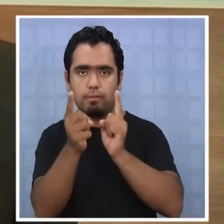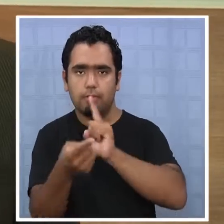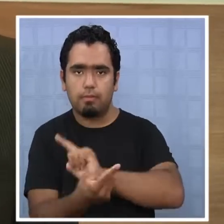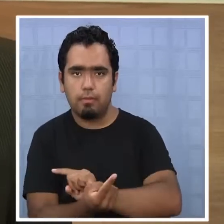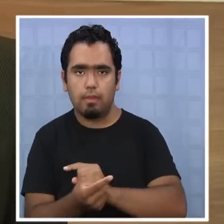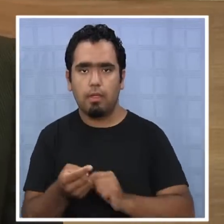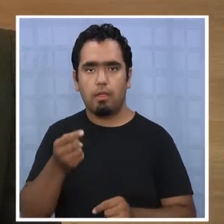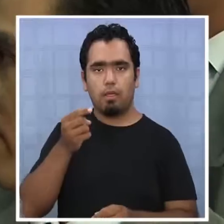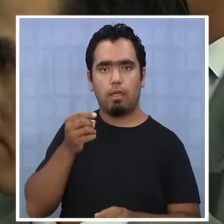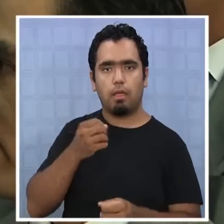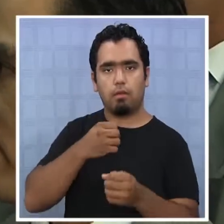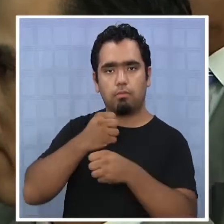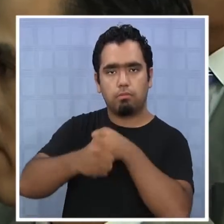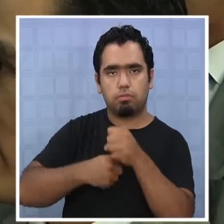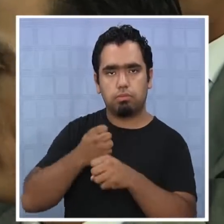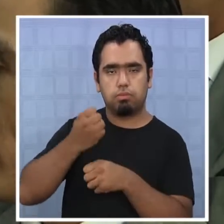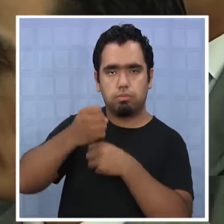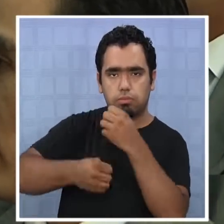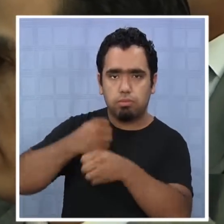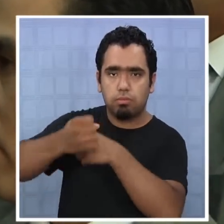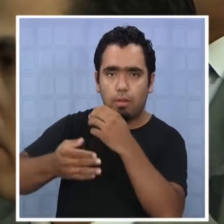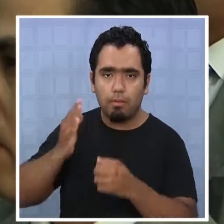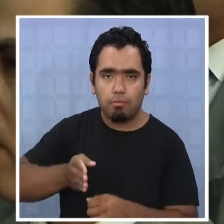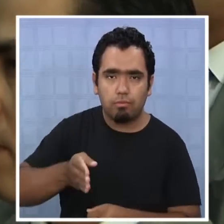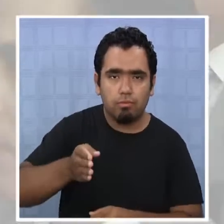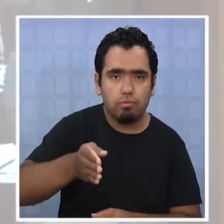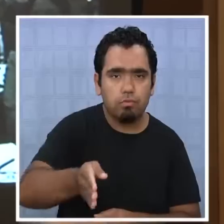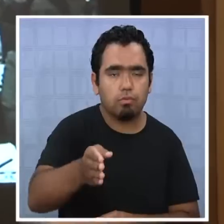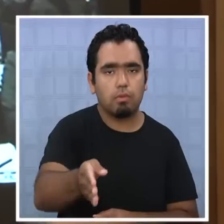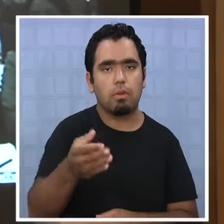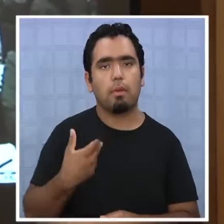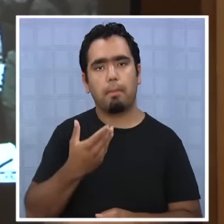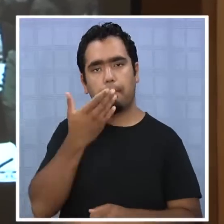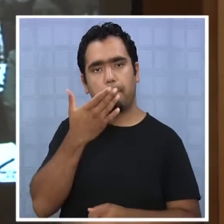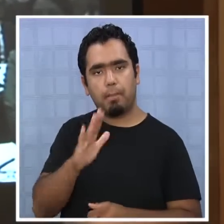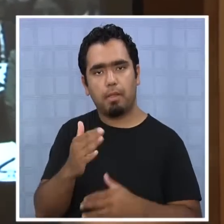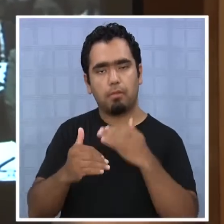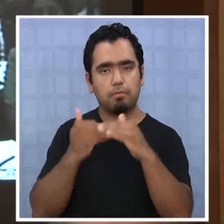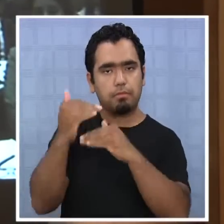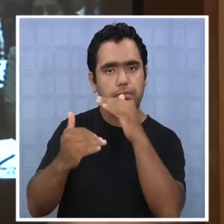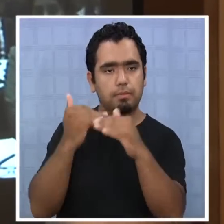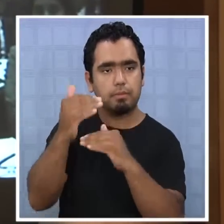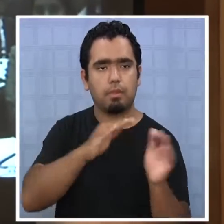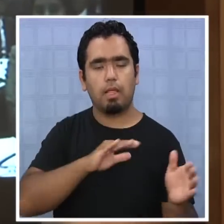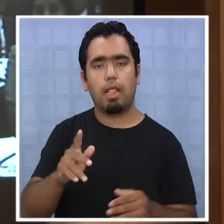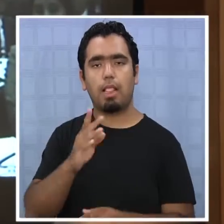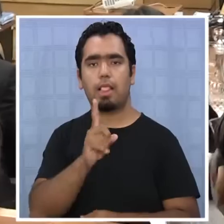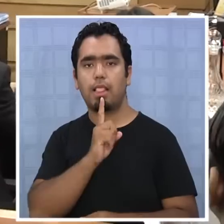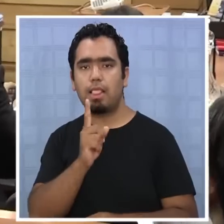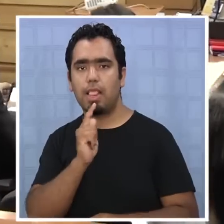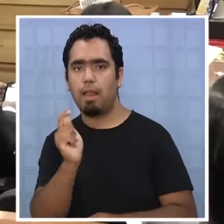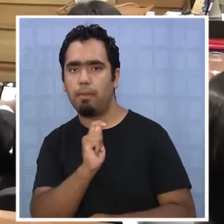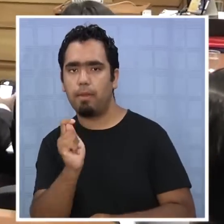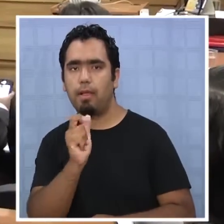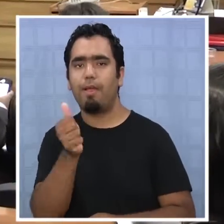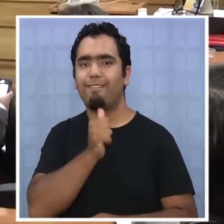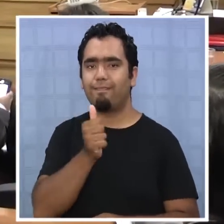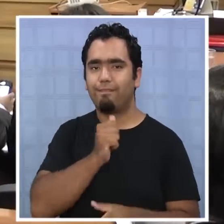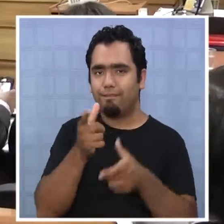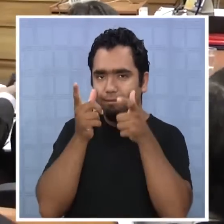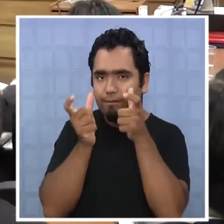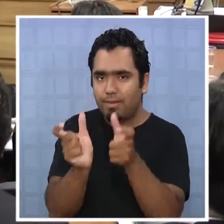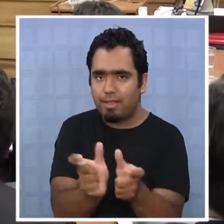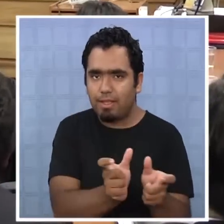celeridad de los procesos y la efectividad de sus resultados. Asunto muy vinculado en Tarapacá a la falta de fiscales que